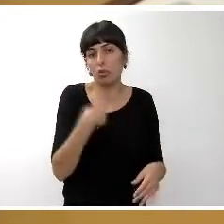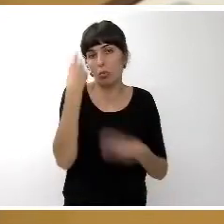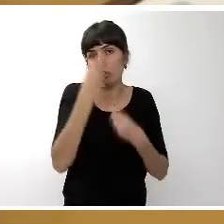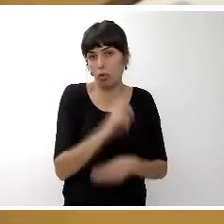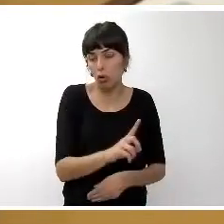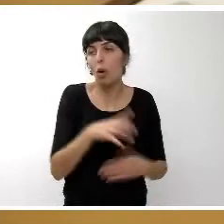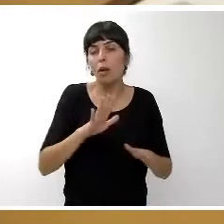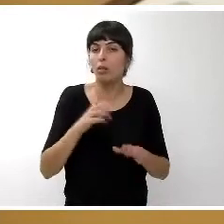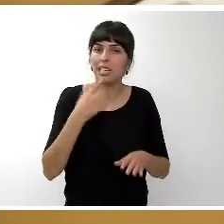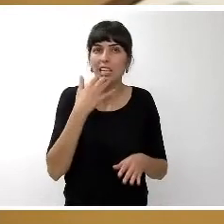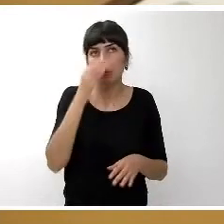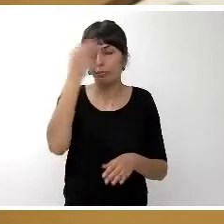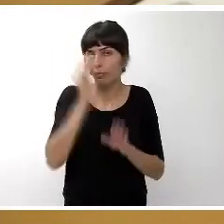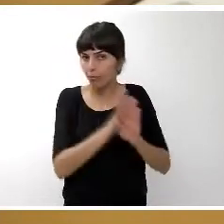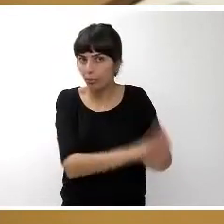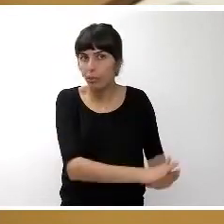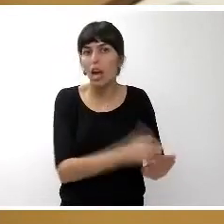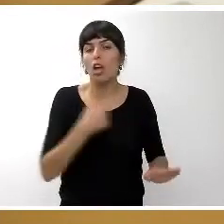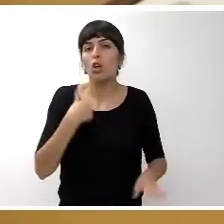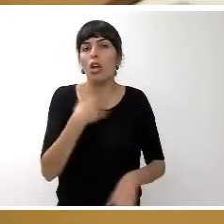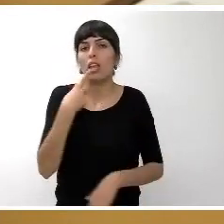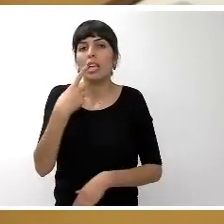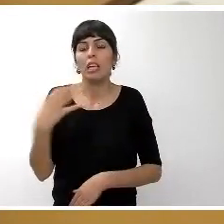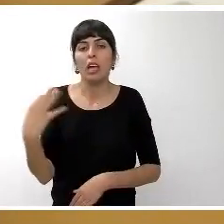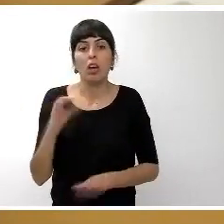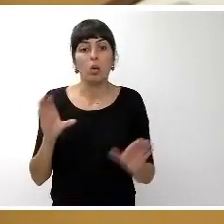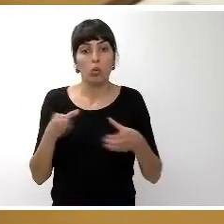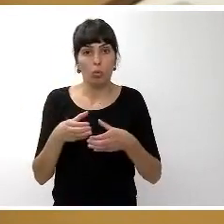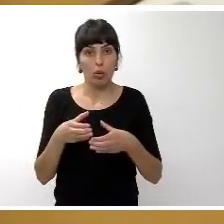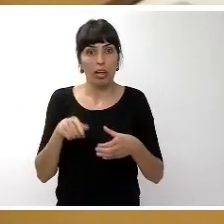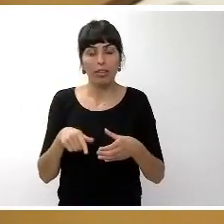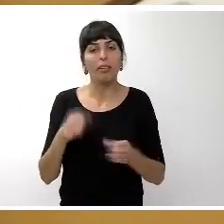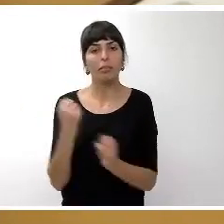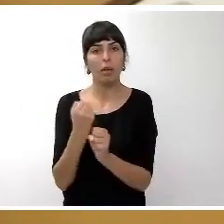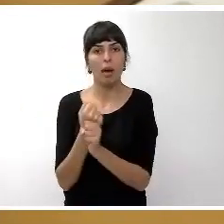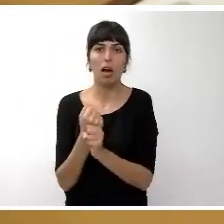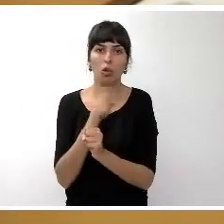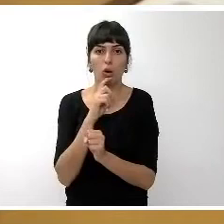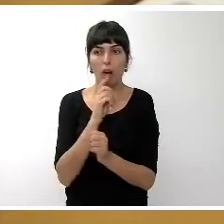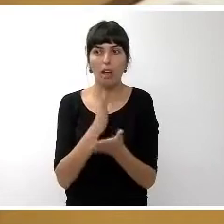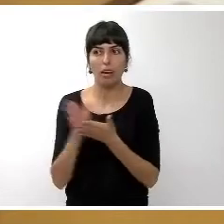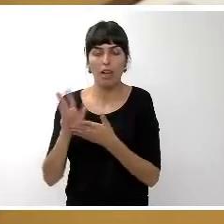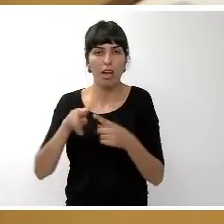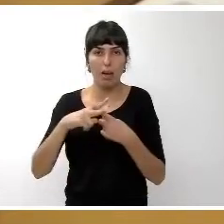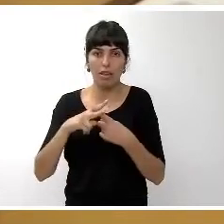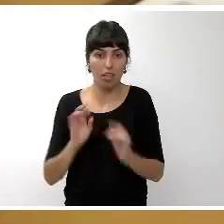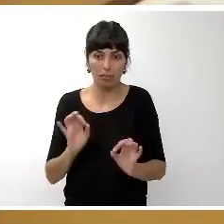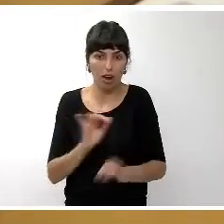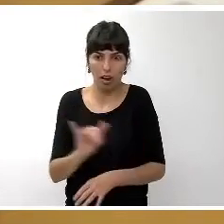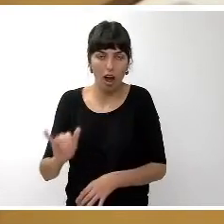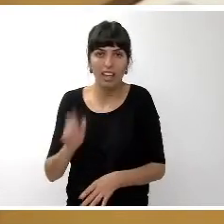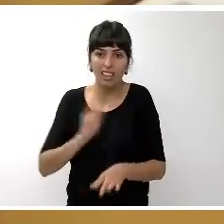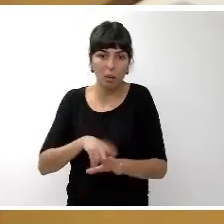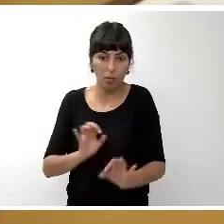obviando toda esa situación quiero decirles que este grupo ha trabajado con las herramientas que ha tenido con el tiempo que ha tenido